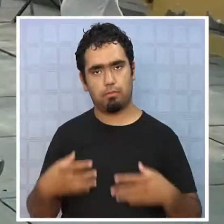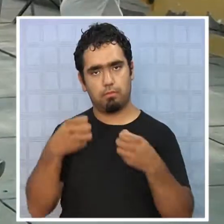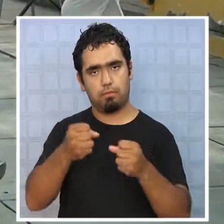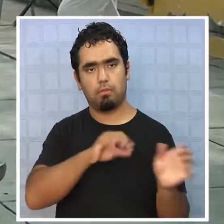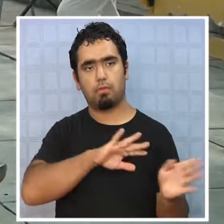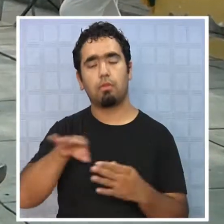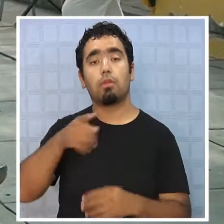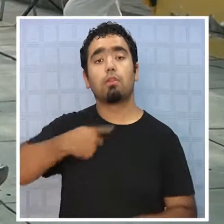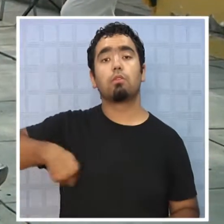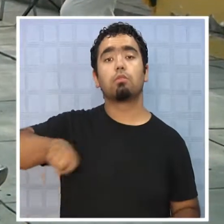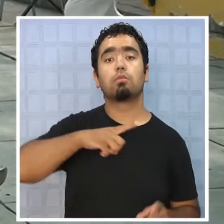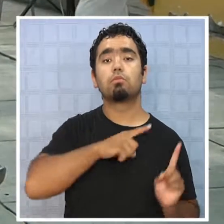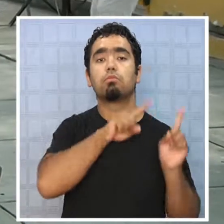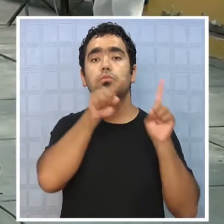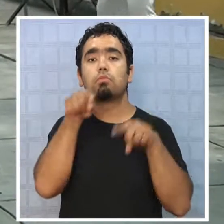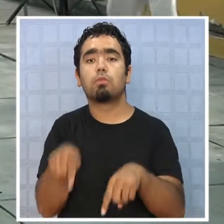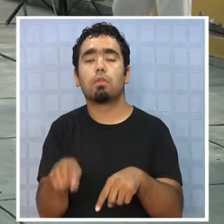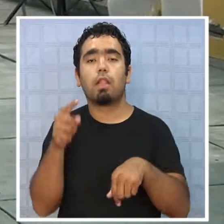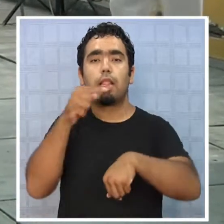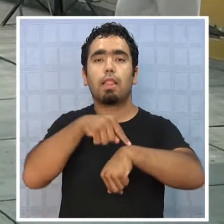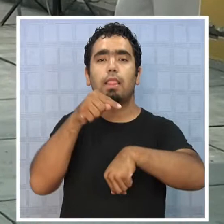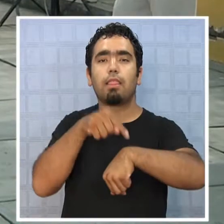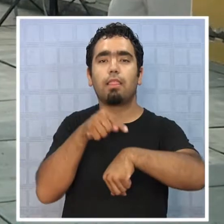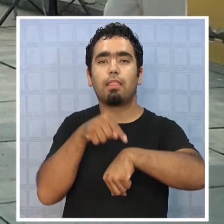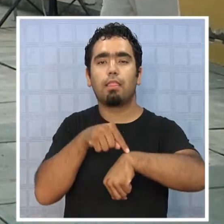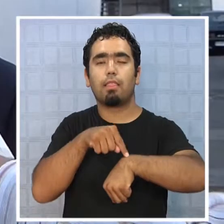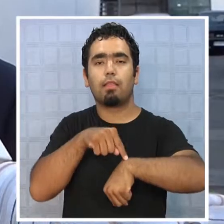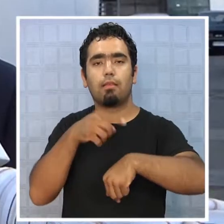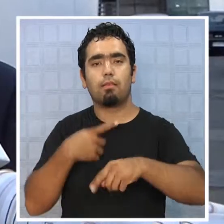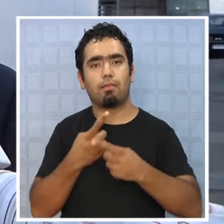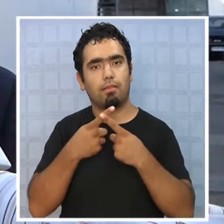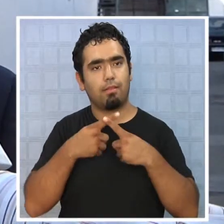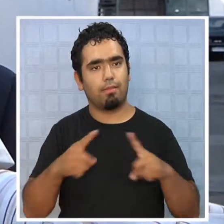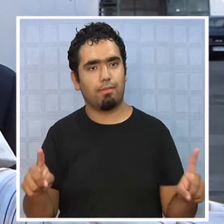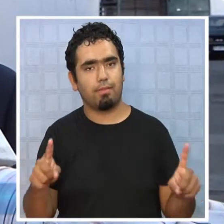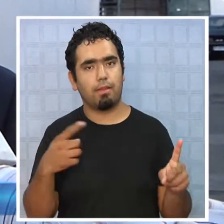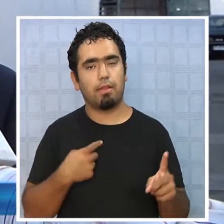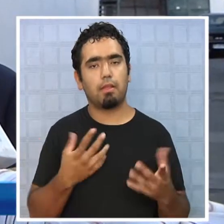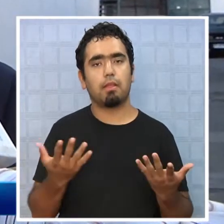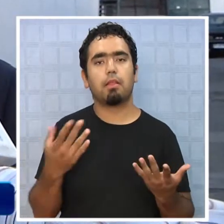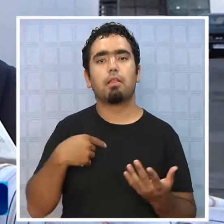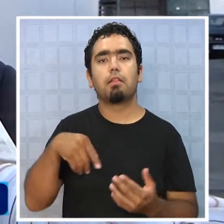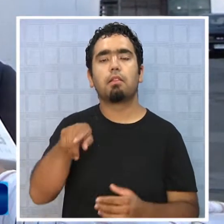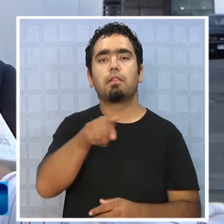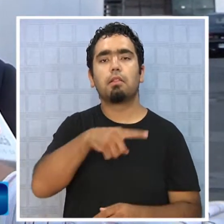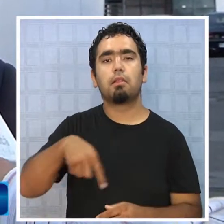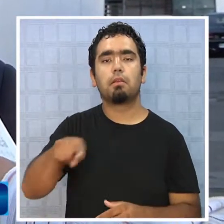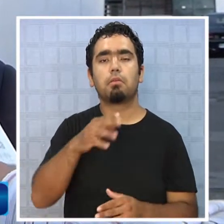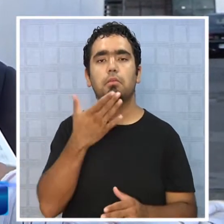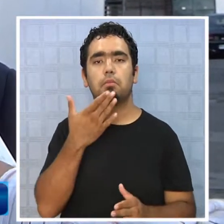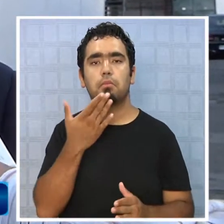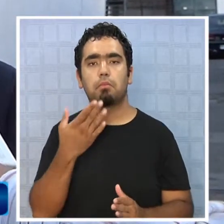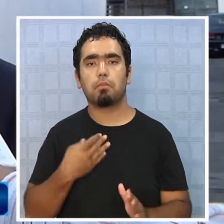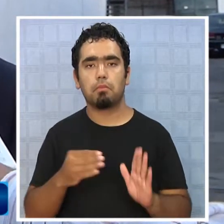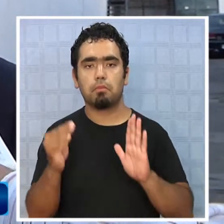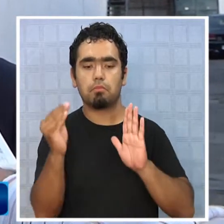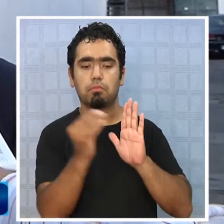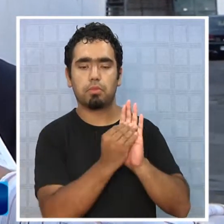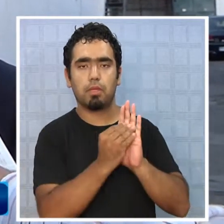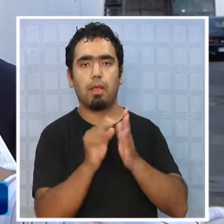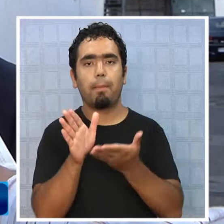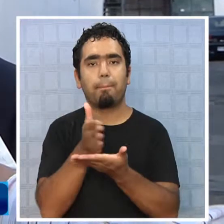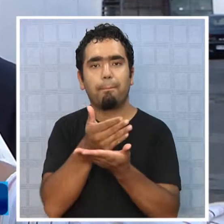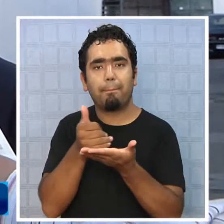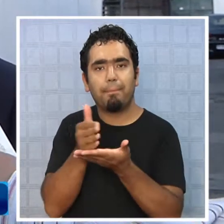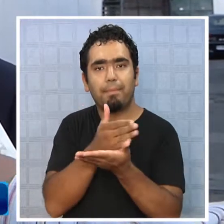privadas de libertad. Hemos querido traerles un minuto de distensión, un minuto distinto en las jornadas de trabajo. Esto se marca también